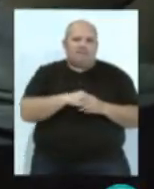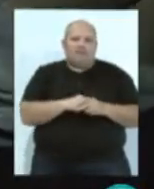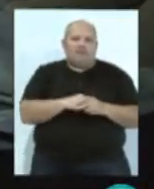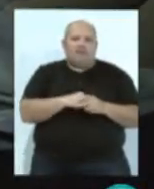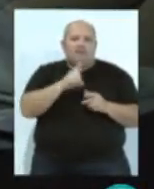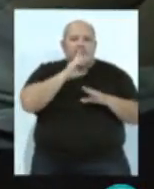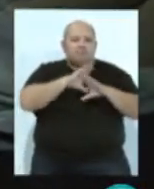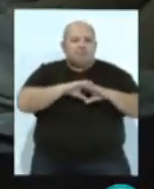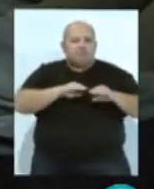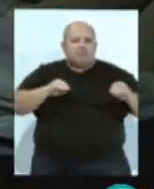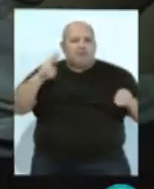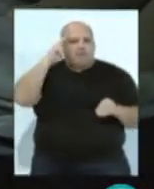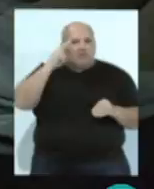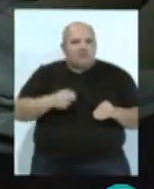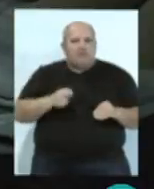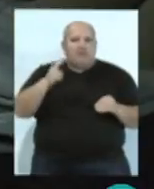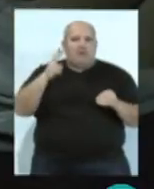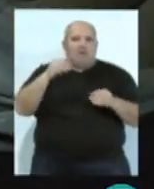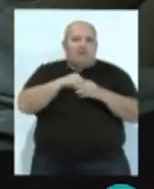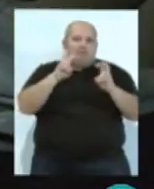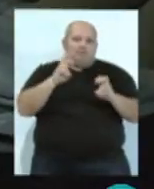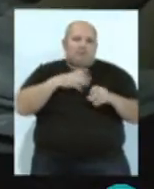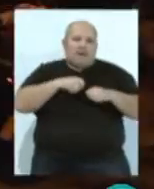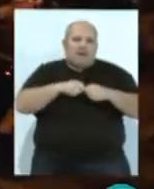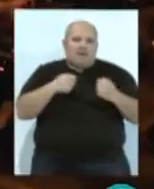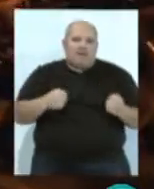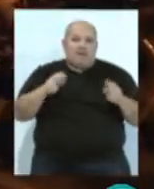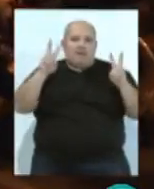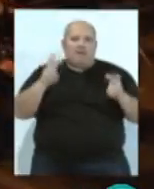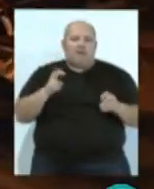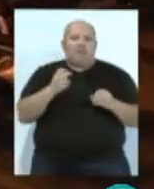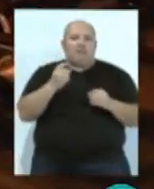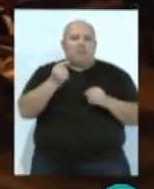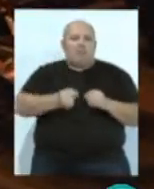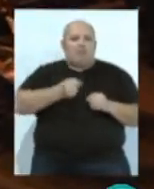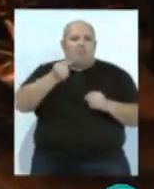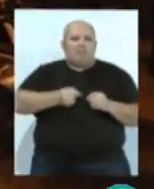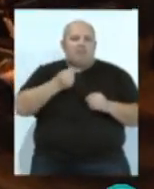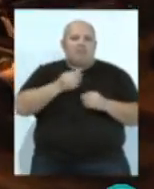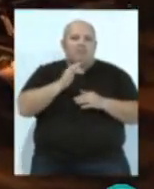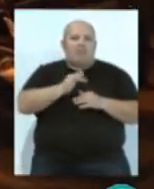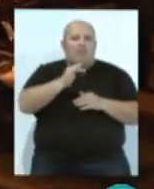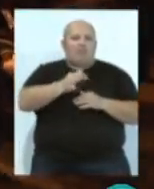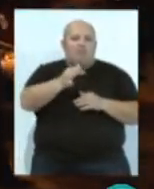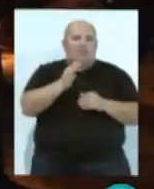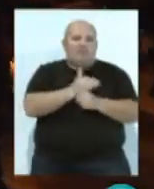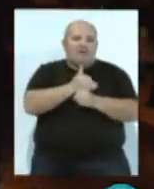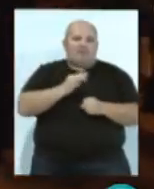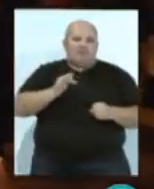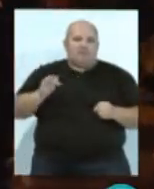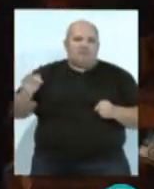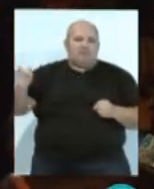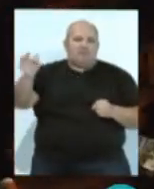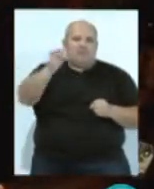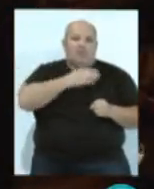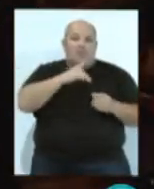En silencio, con respeto y con el recogimiento que se merece este acto, se fueron rezando cada una de las estaciones por el barrio. Un